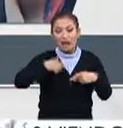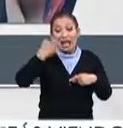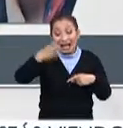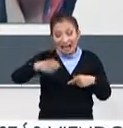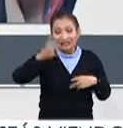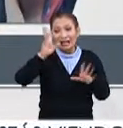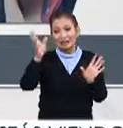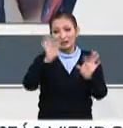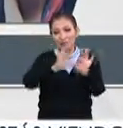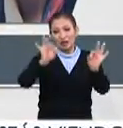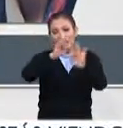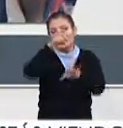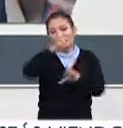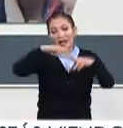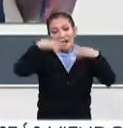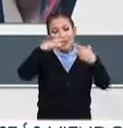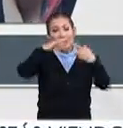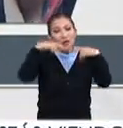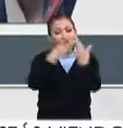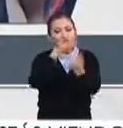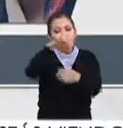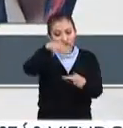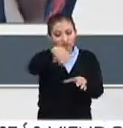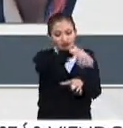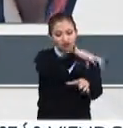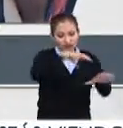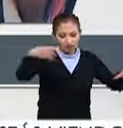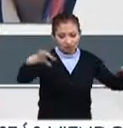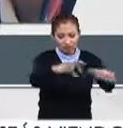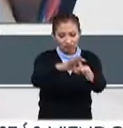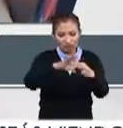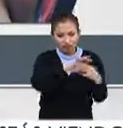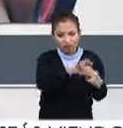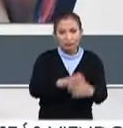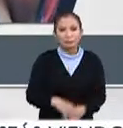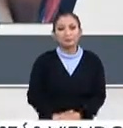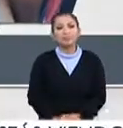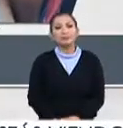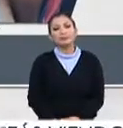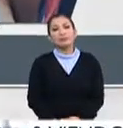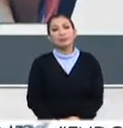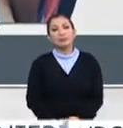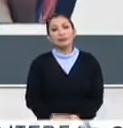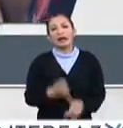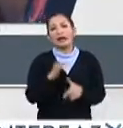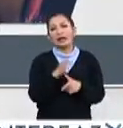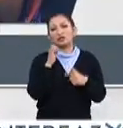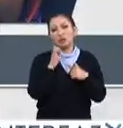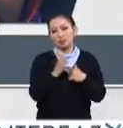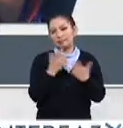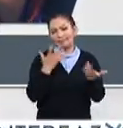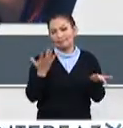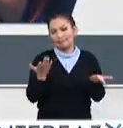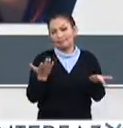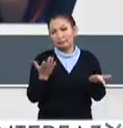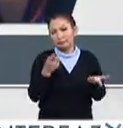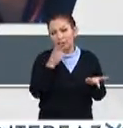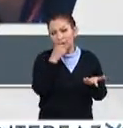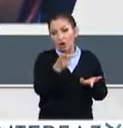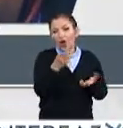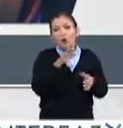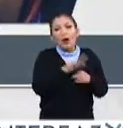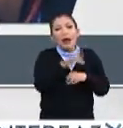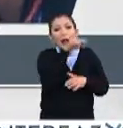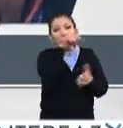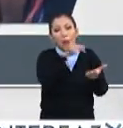Esa es la relevancia de reunirlos en esta figura de consorcio. ¿Cuál es entonces, digamos, el